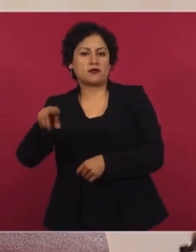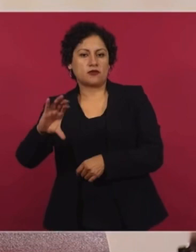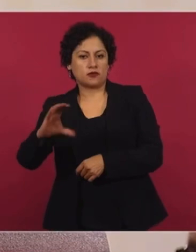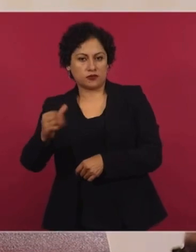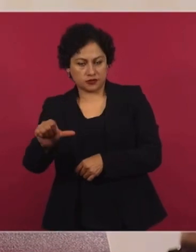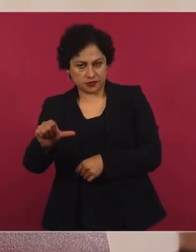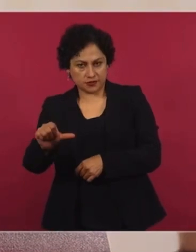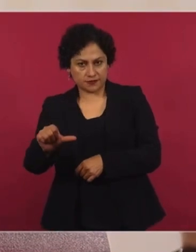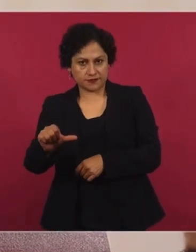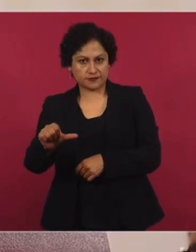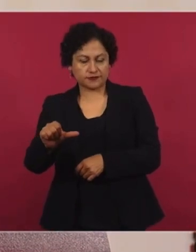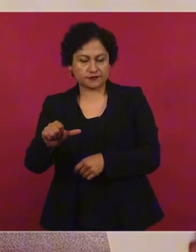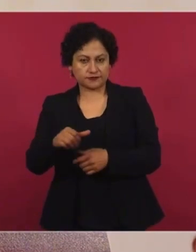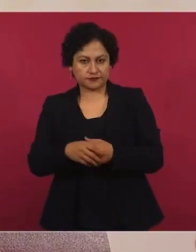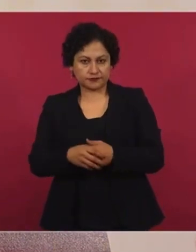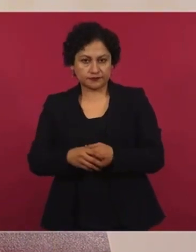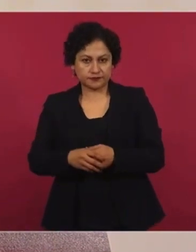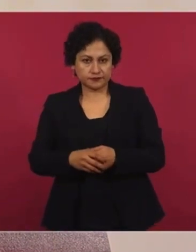el nieto de